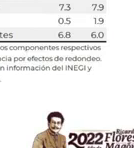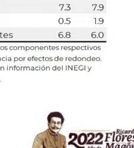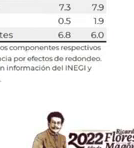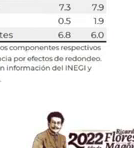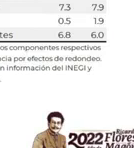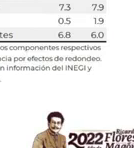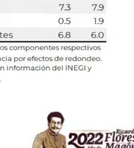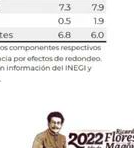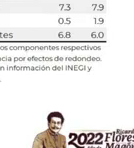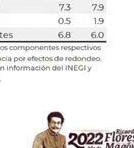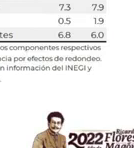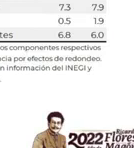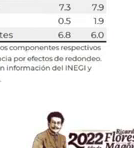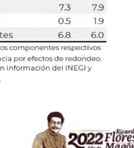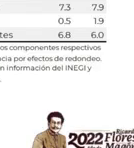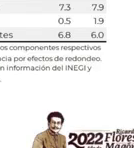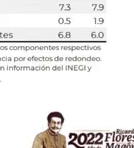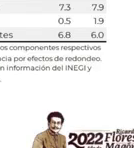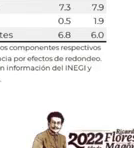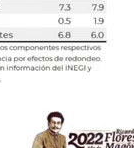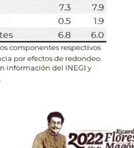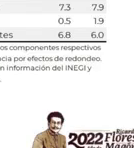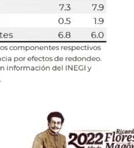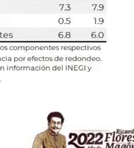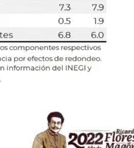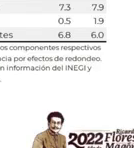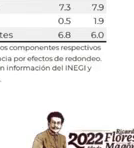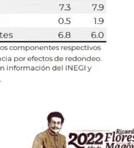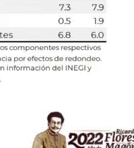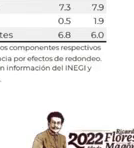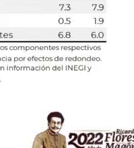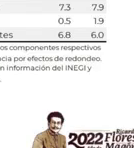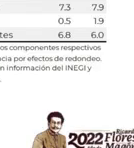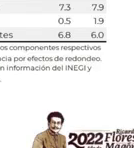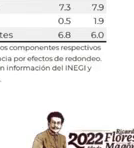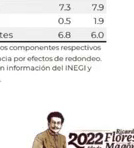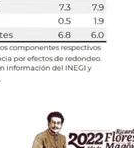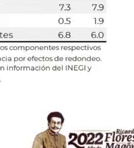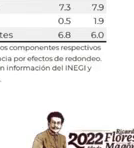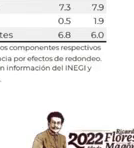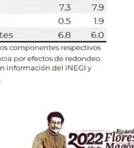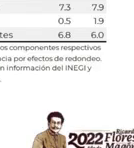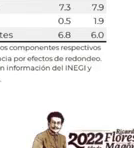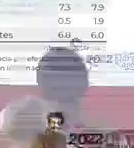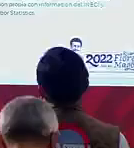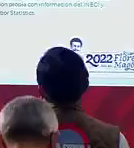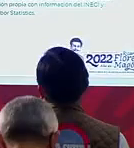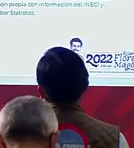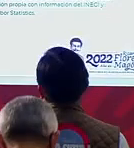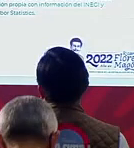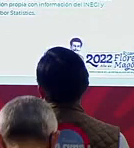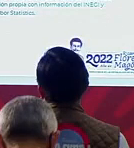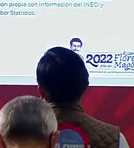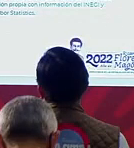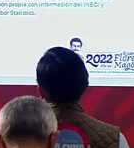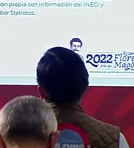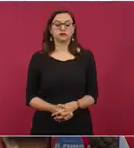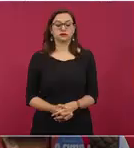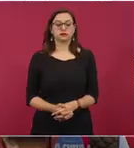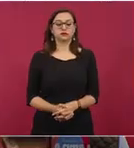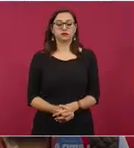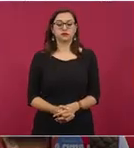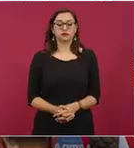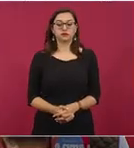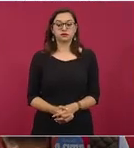energético de inflación y este es el resto de componentes y en Estados